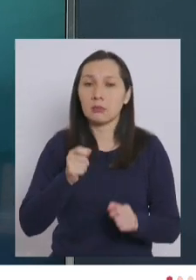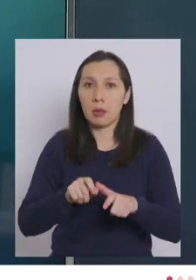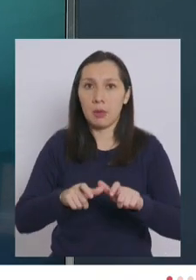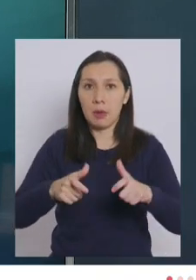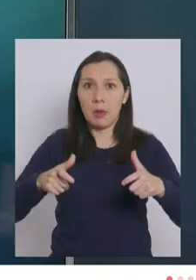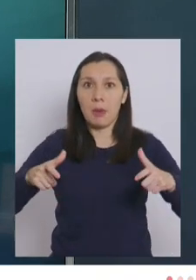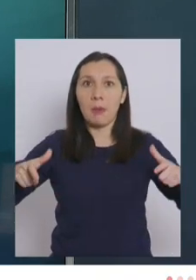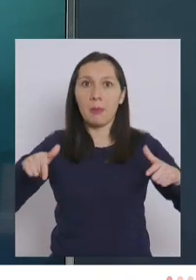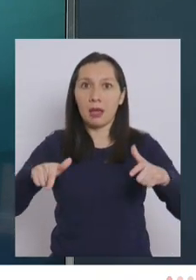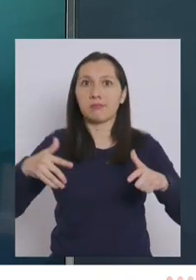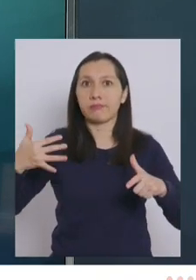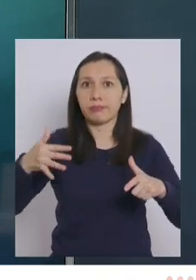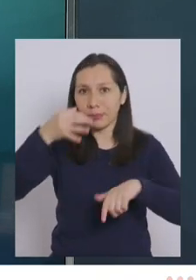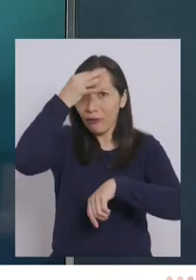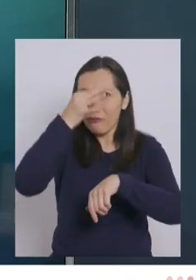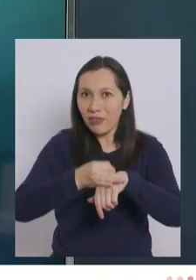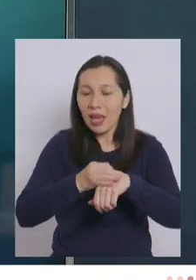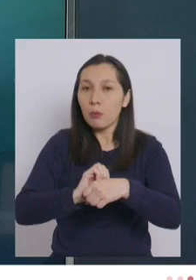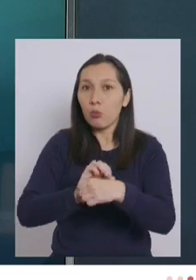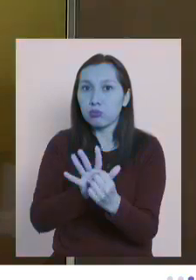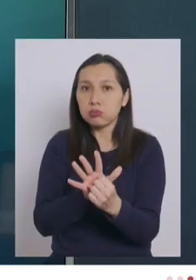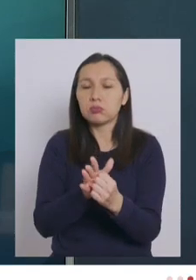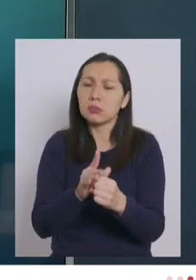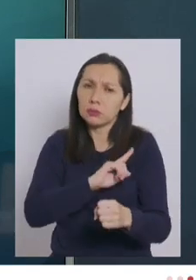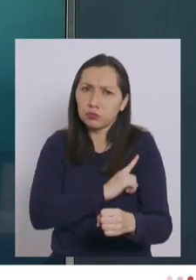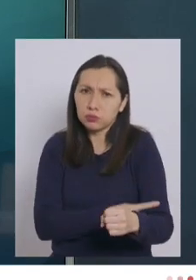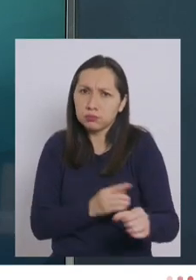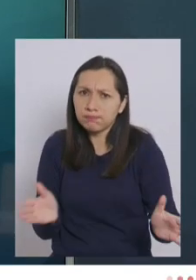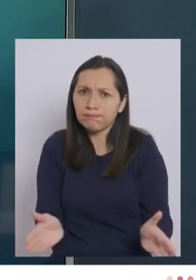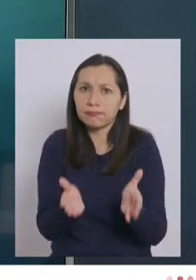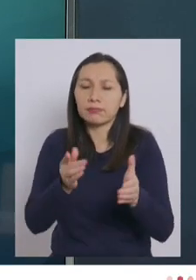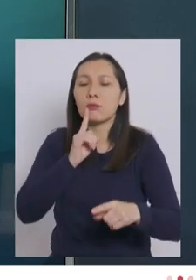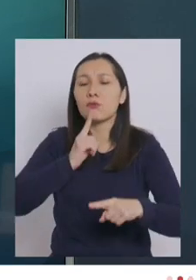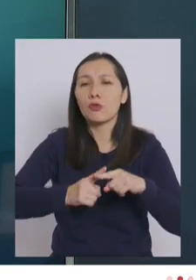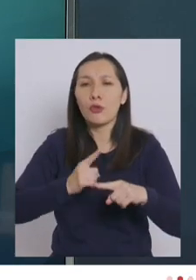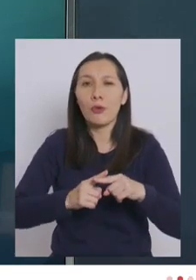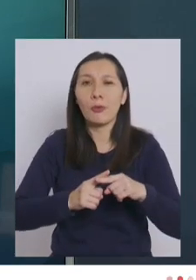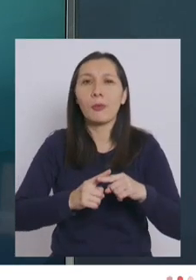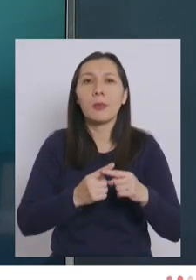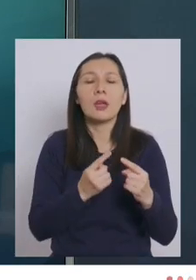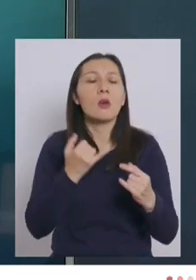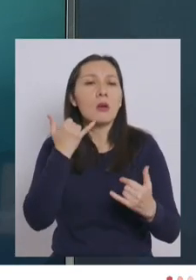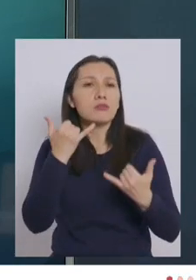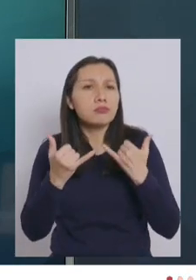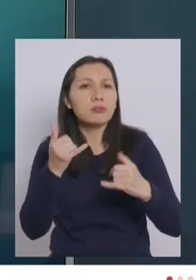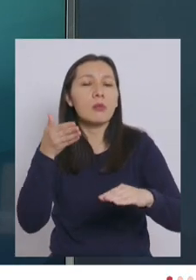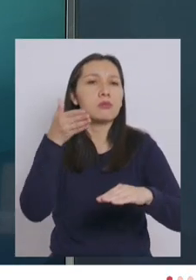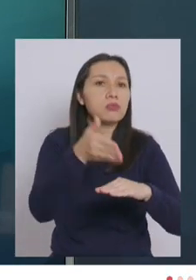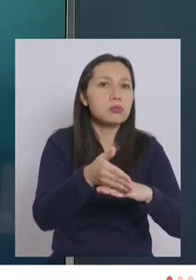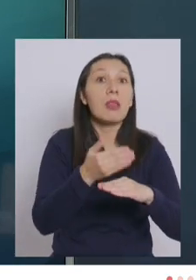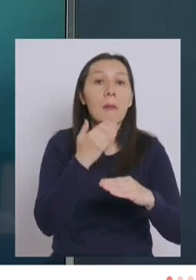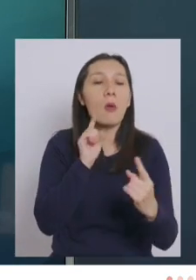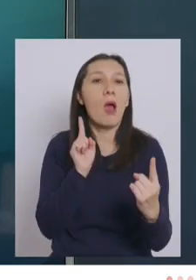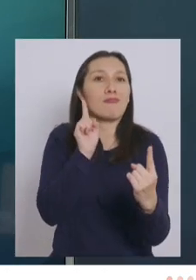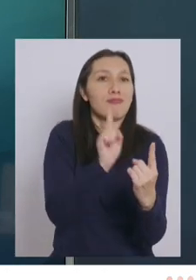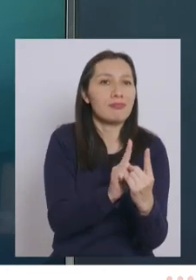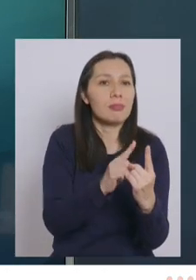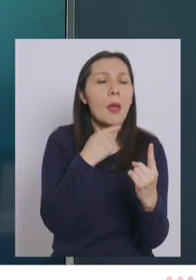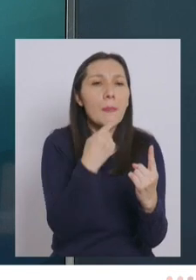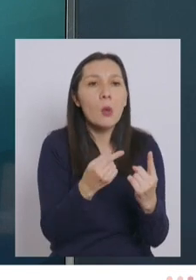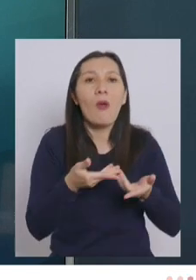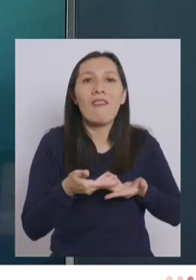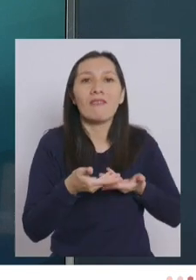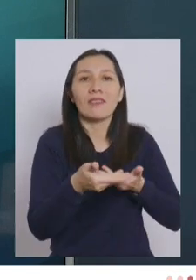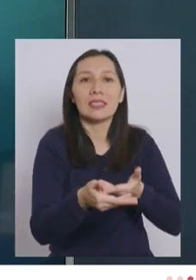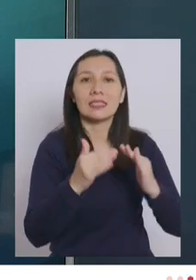un aumento significativo de casos, hemos ido fortaleciendo lo que hemos llamado la trazabilidad en terreno. ¿Y qué es que es eso? Es una